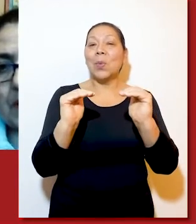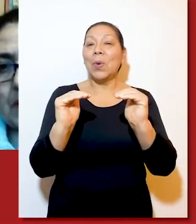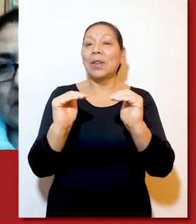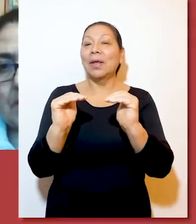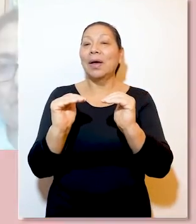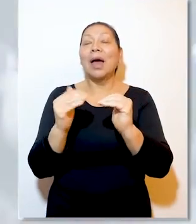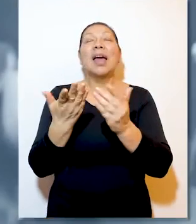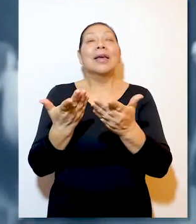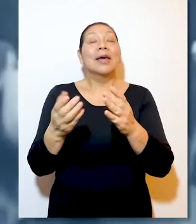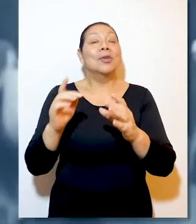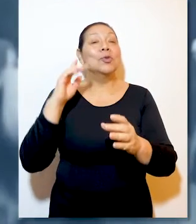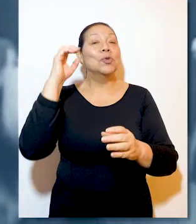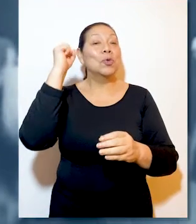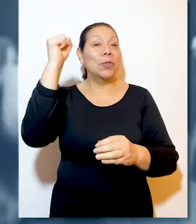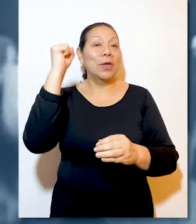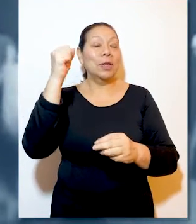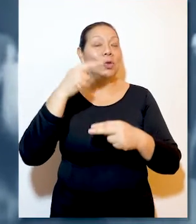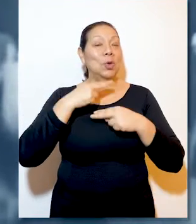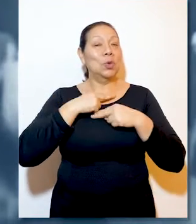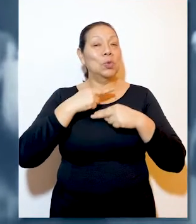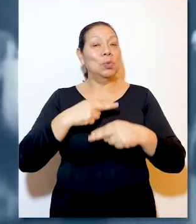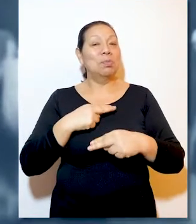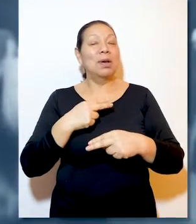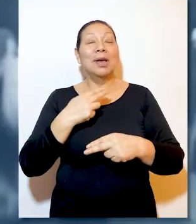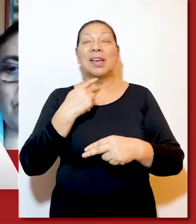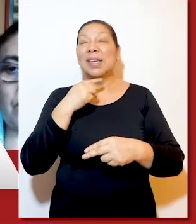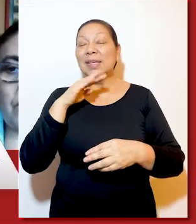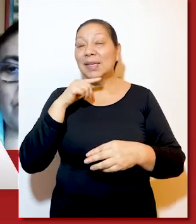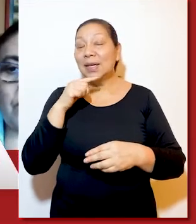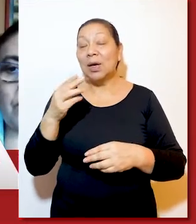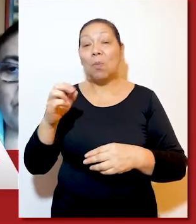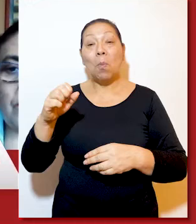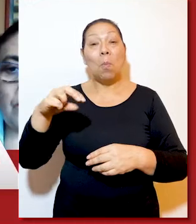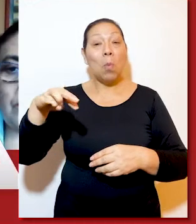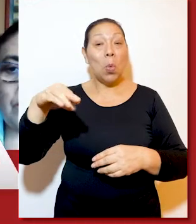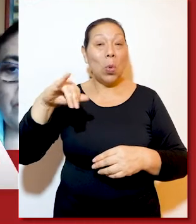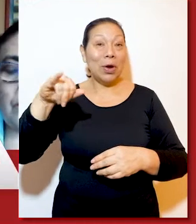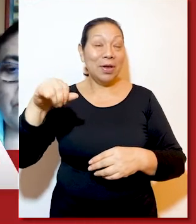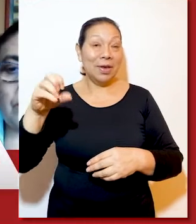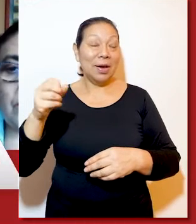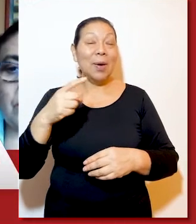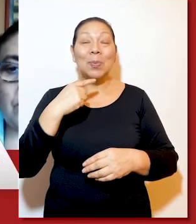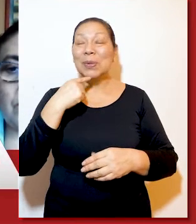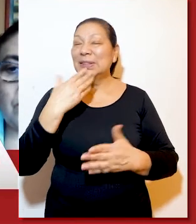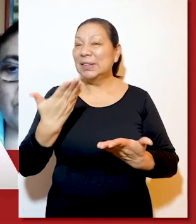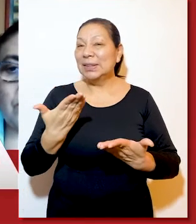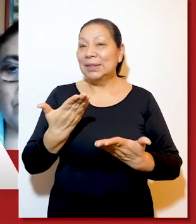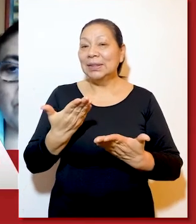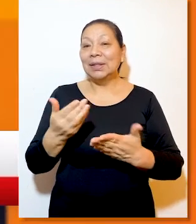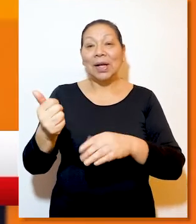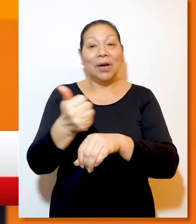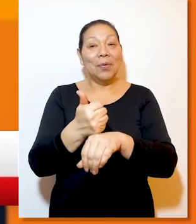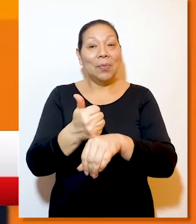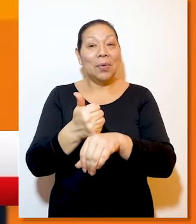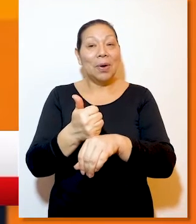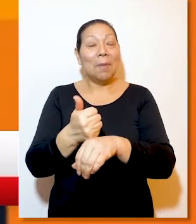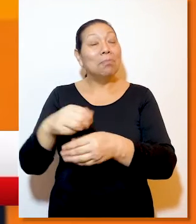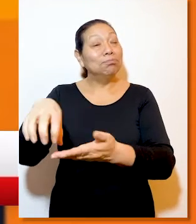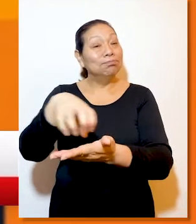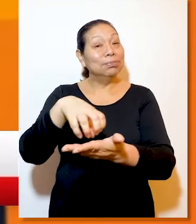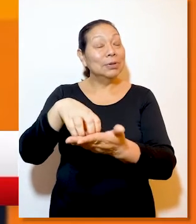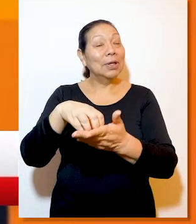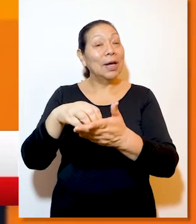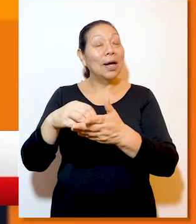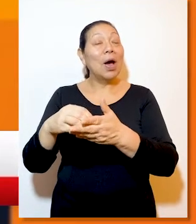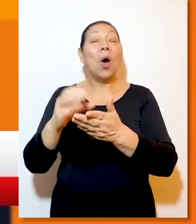la igualdad de género, y el pleno ejercicio de los derechos humanos. La expositora fue María Eugenia Mujica, representante auxiliar del